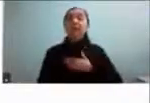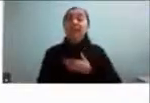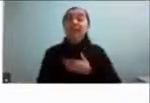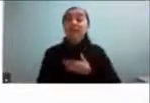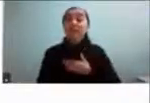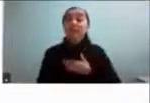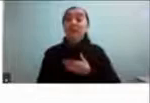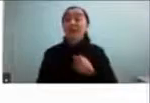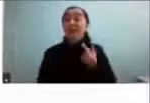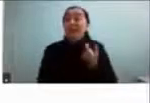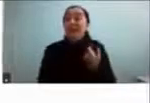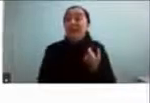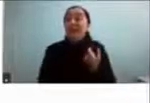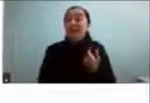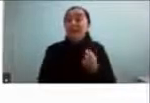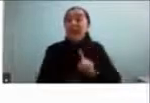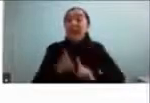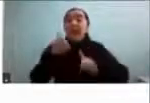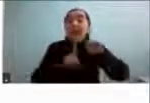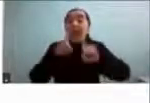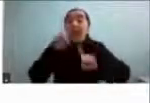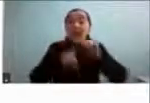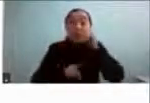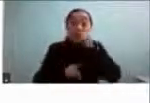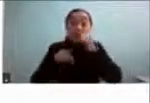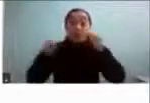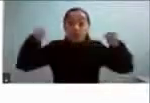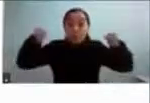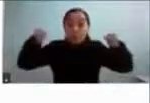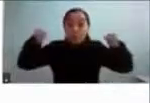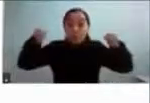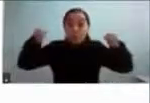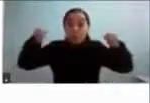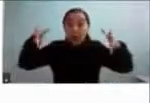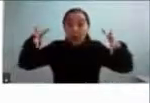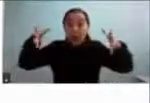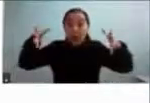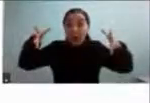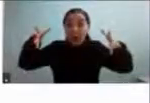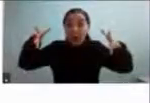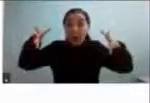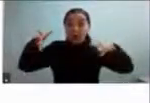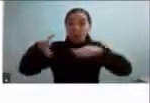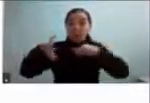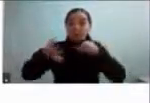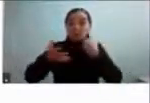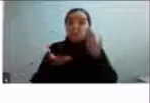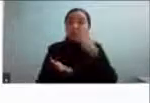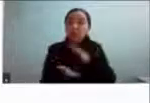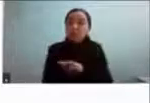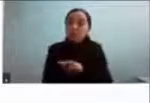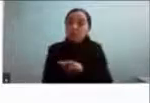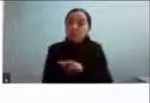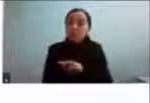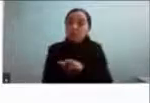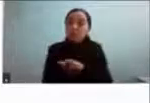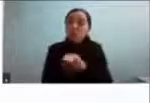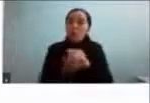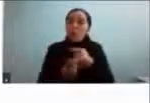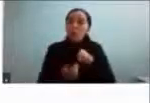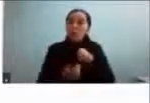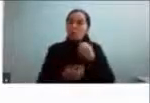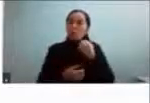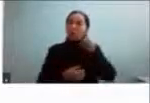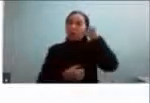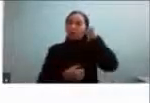como en cierto momento soltarme del columpio y morir. Era como un suicidio bastante poético,